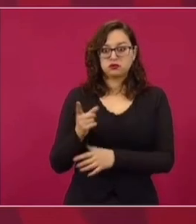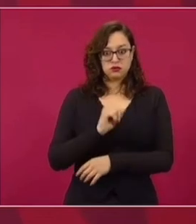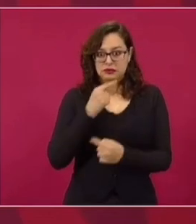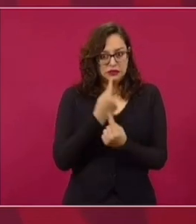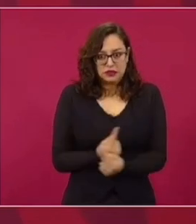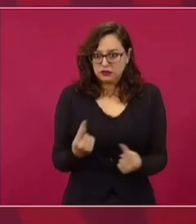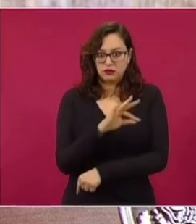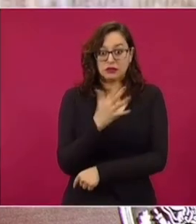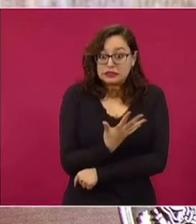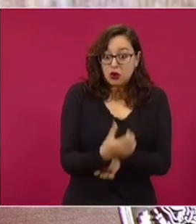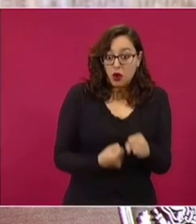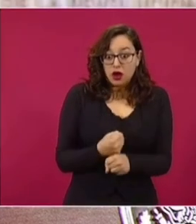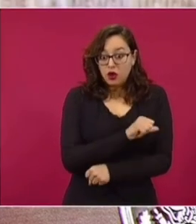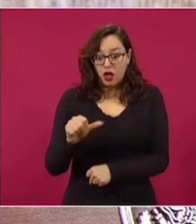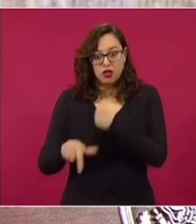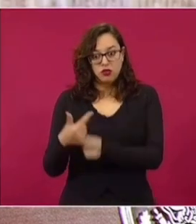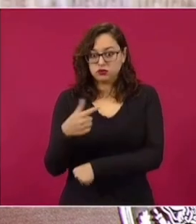lo opuesto.